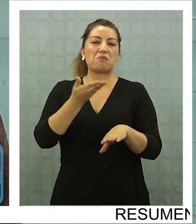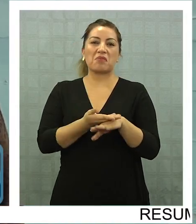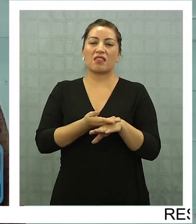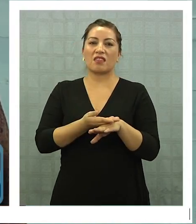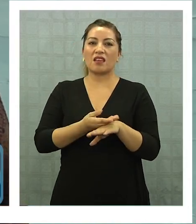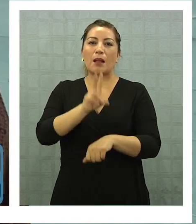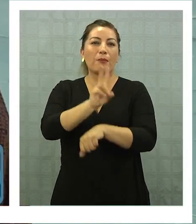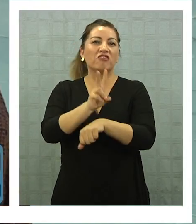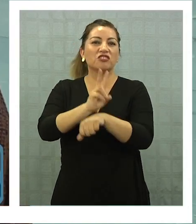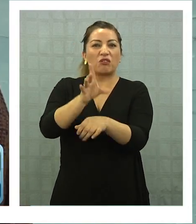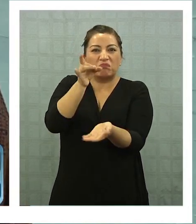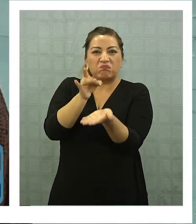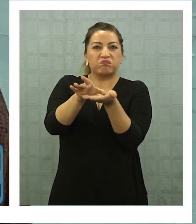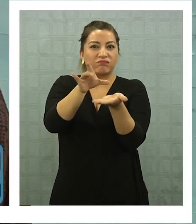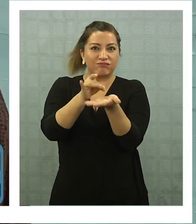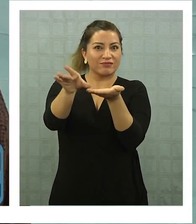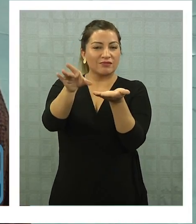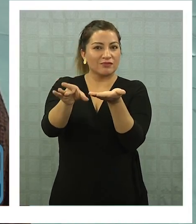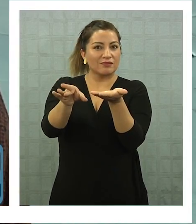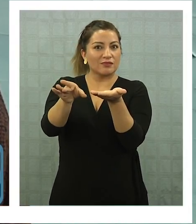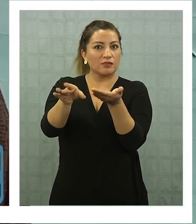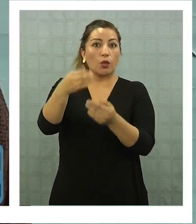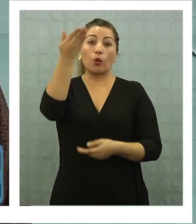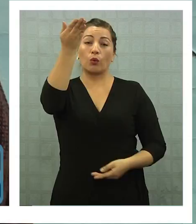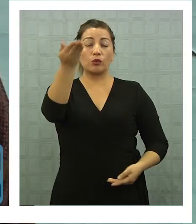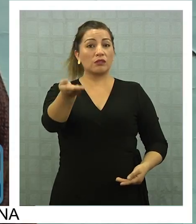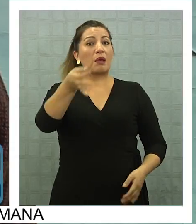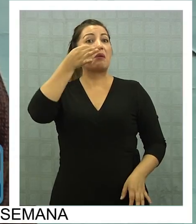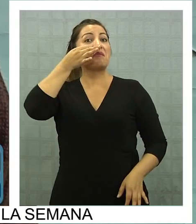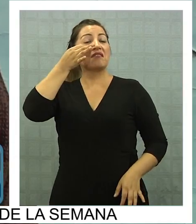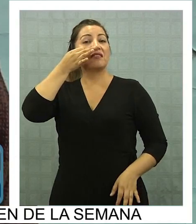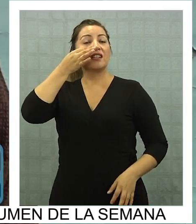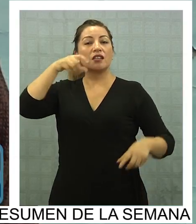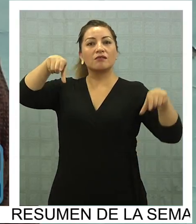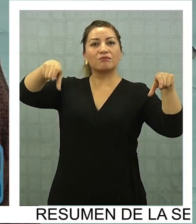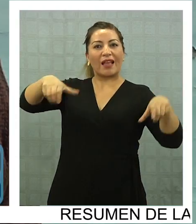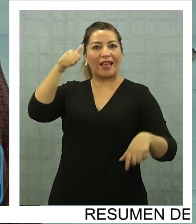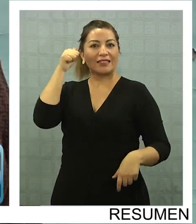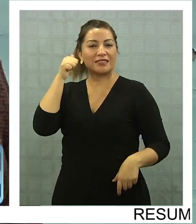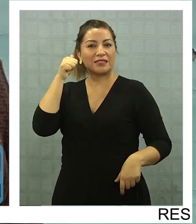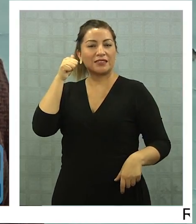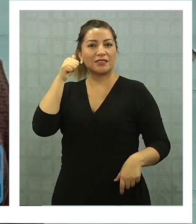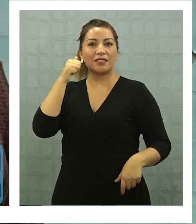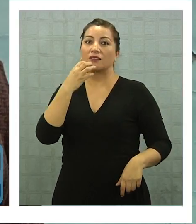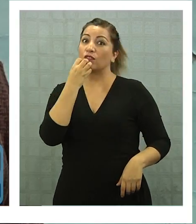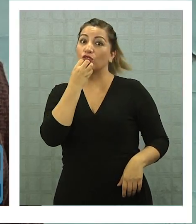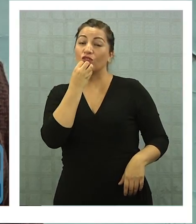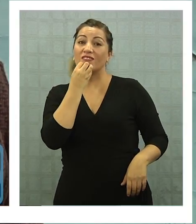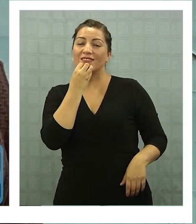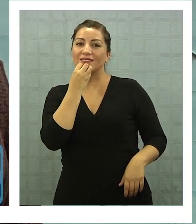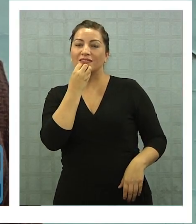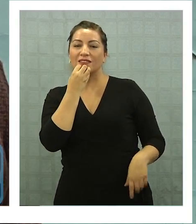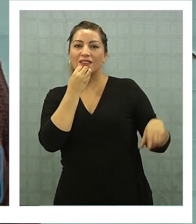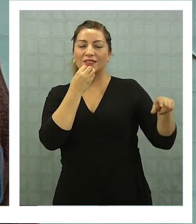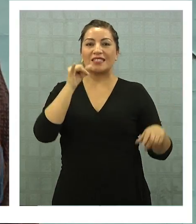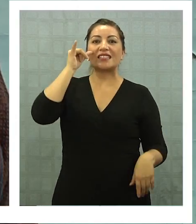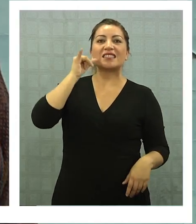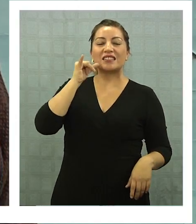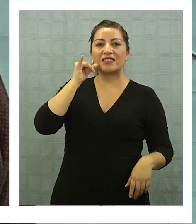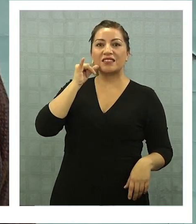cabeza de él, siempre de algún entrenador. Pero ustedes pueden haber visto el partido de ayer entre Antofagasta y Iquique.